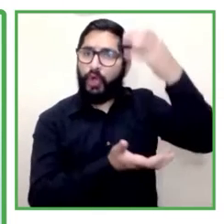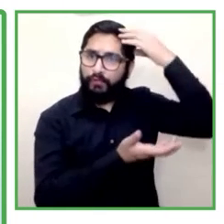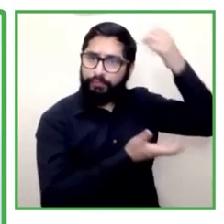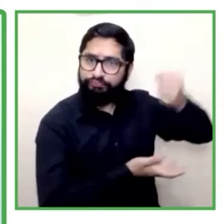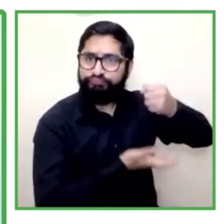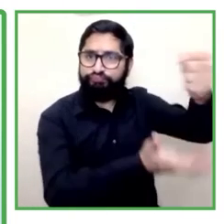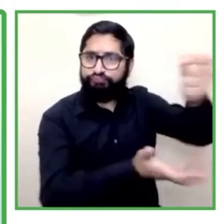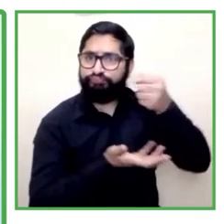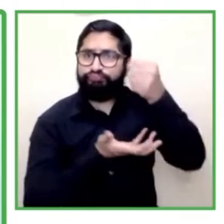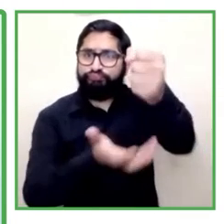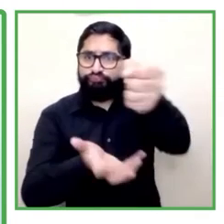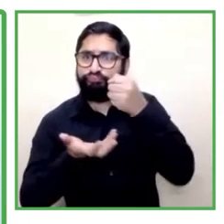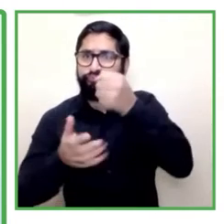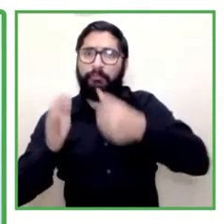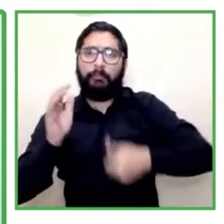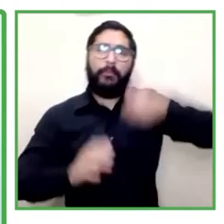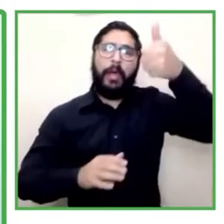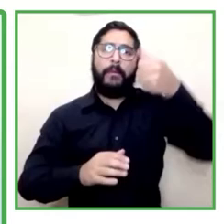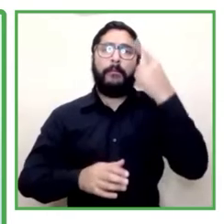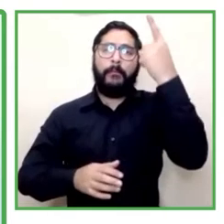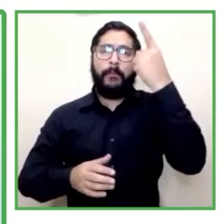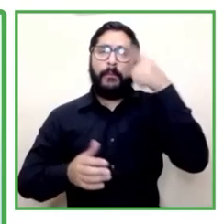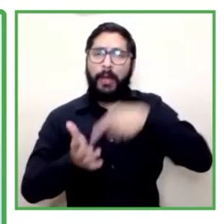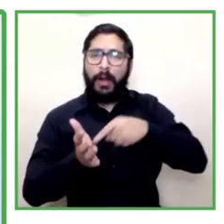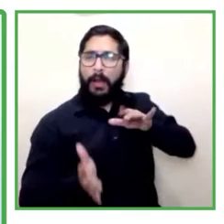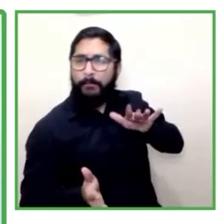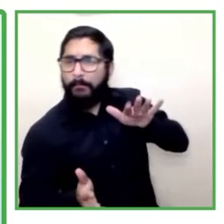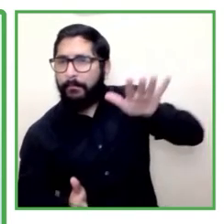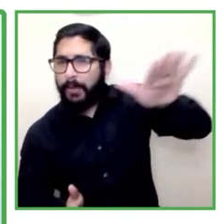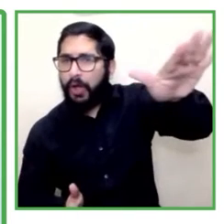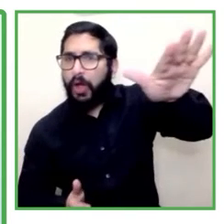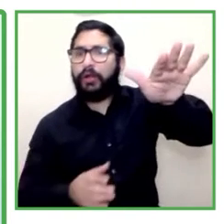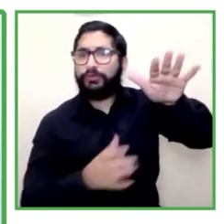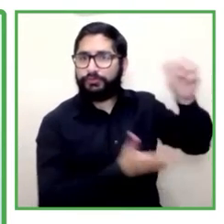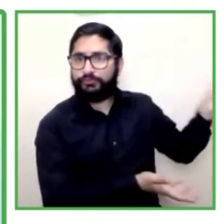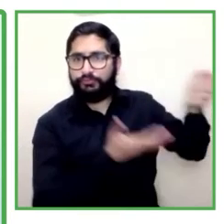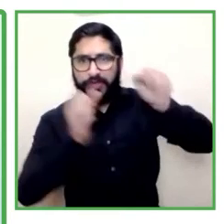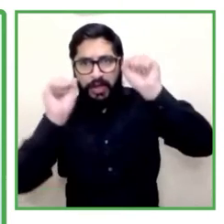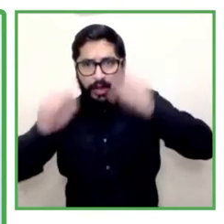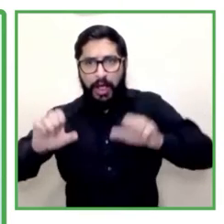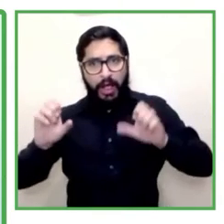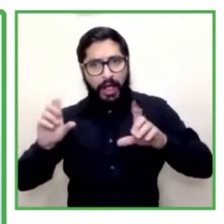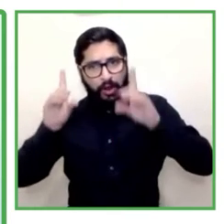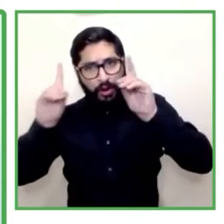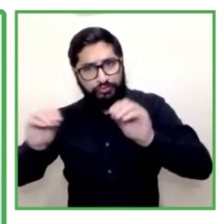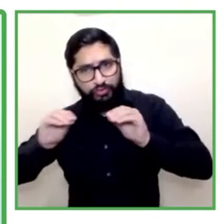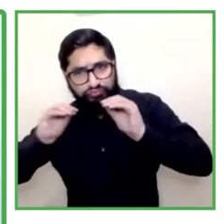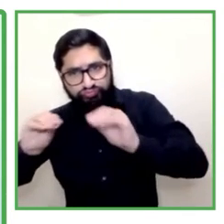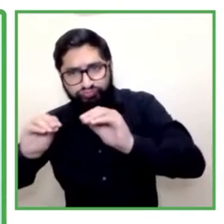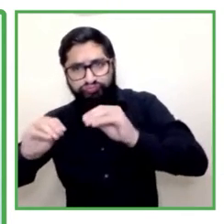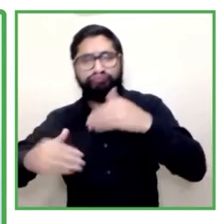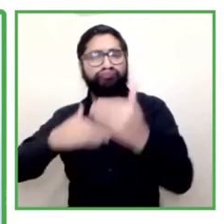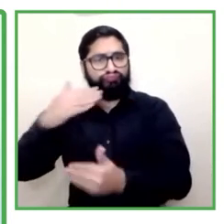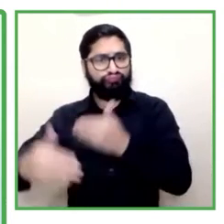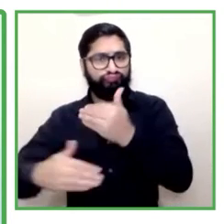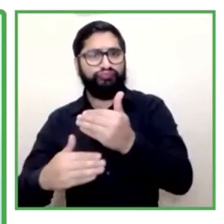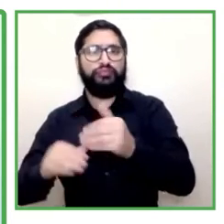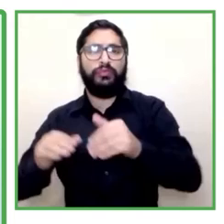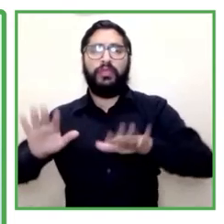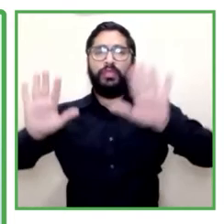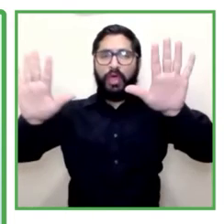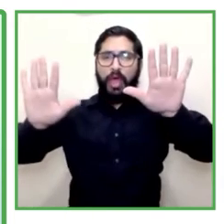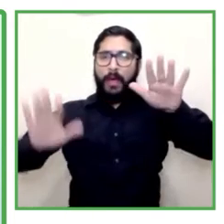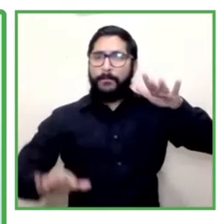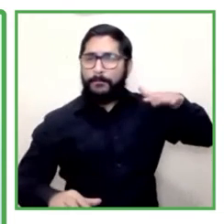acciones de capacitación e inclusión laboral, que esos son aproximadamente 10 millones de dólares. Dentro de los desafíos, el